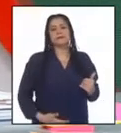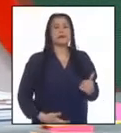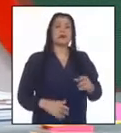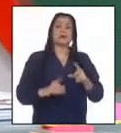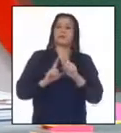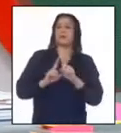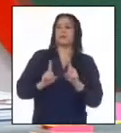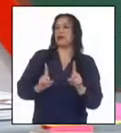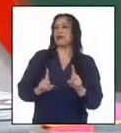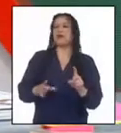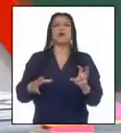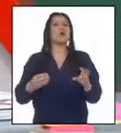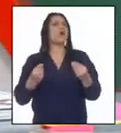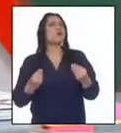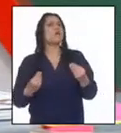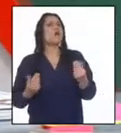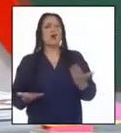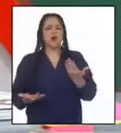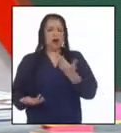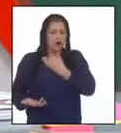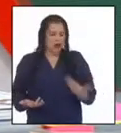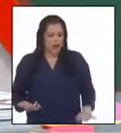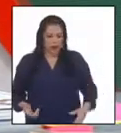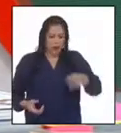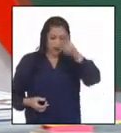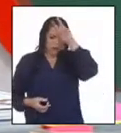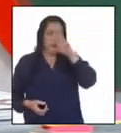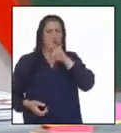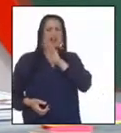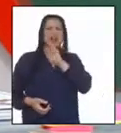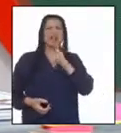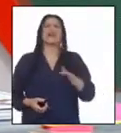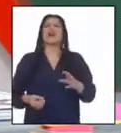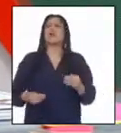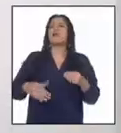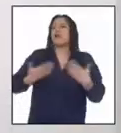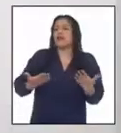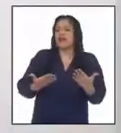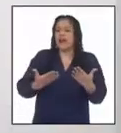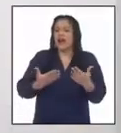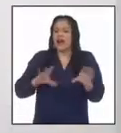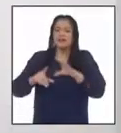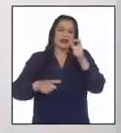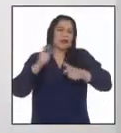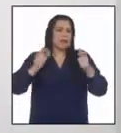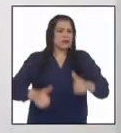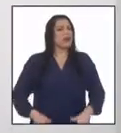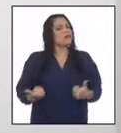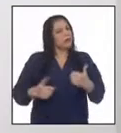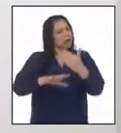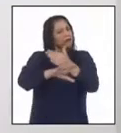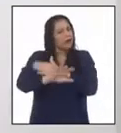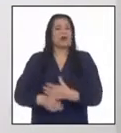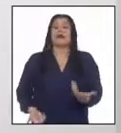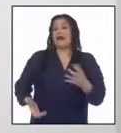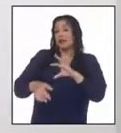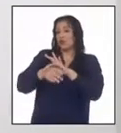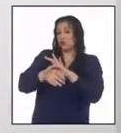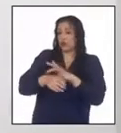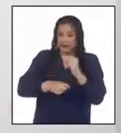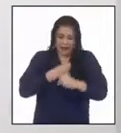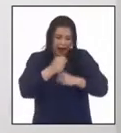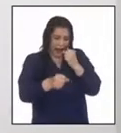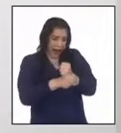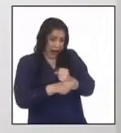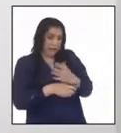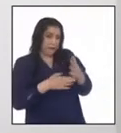Pero, ¿cómo buscaba el gobierno de Leguía que la población pudiera mejorar su nivel de vida? De acuerdo al doctor Bustíos, desde inicios